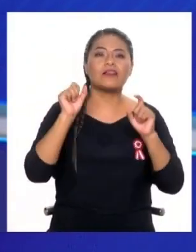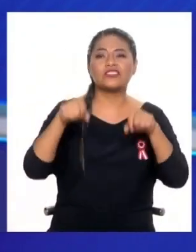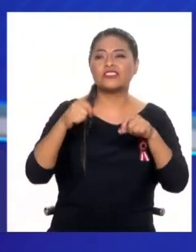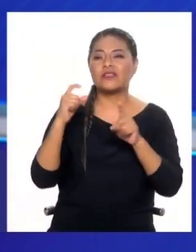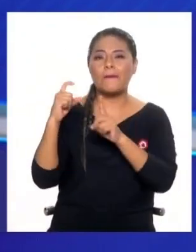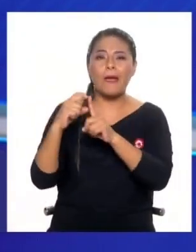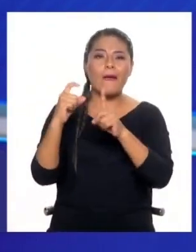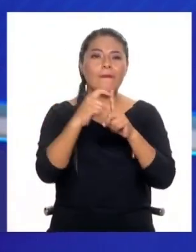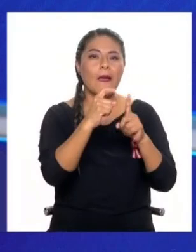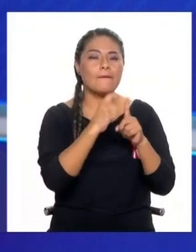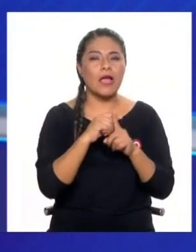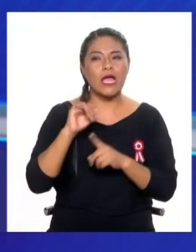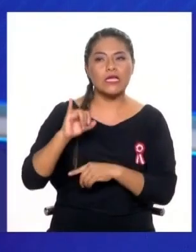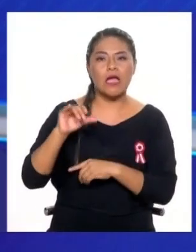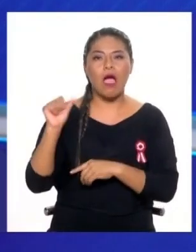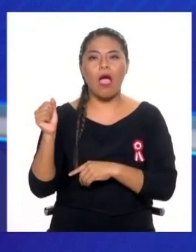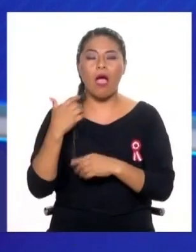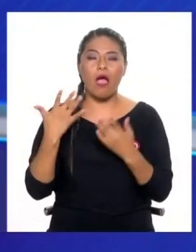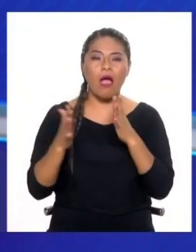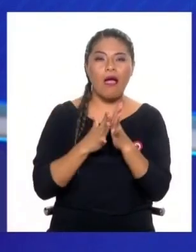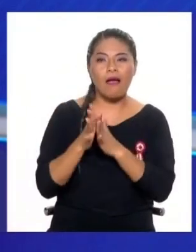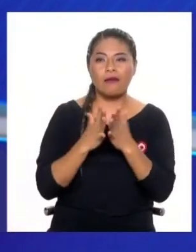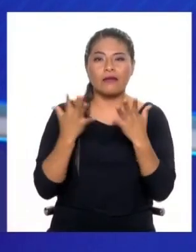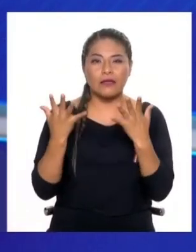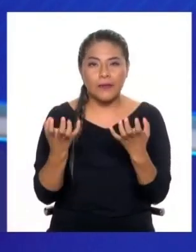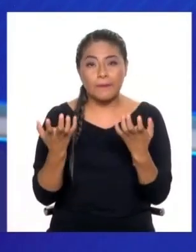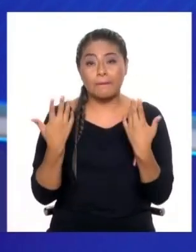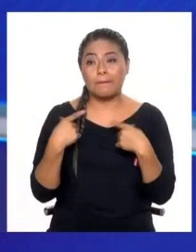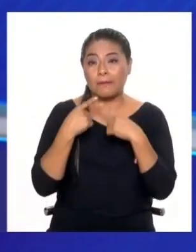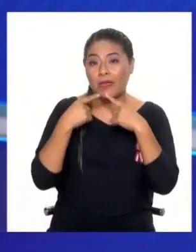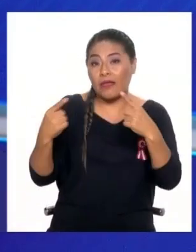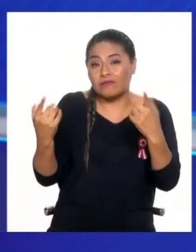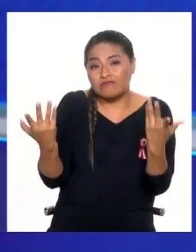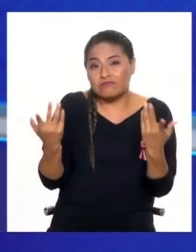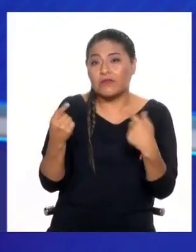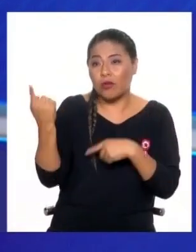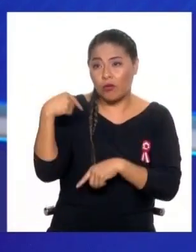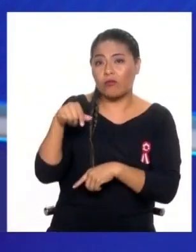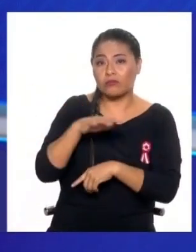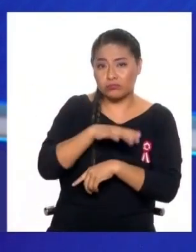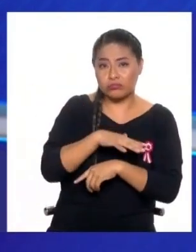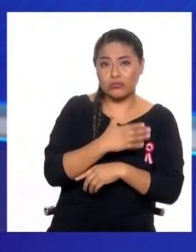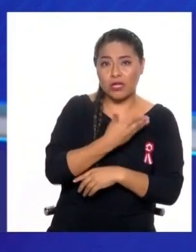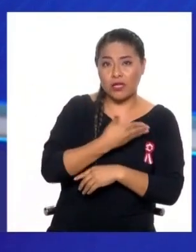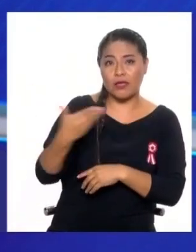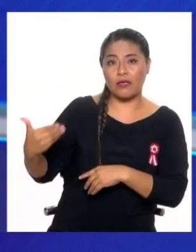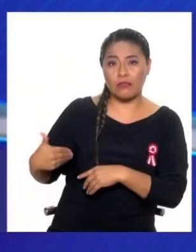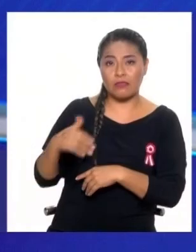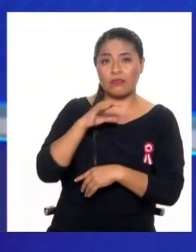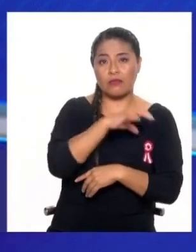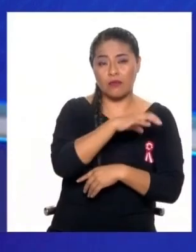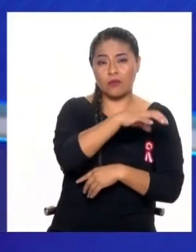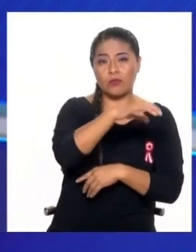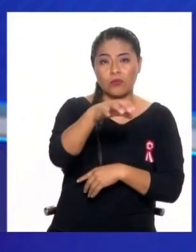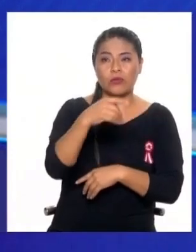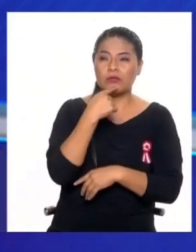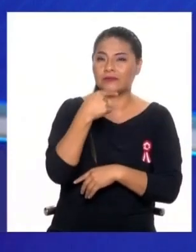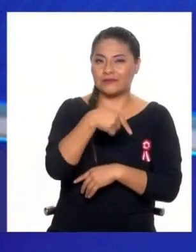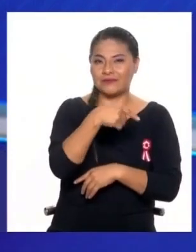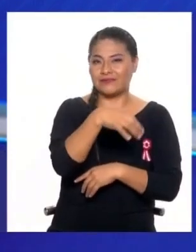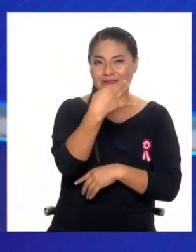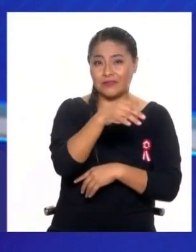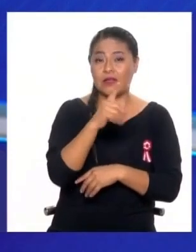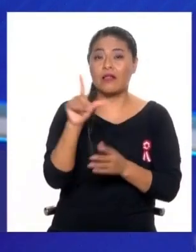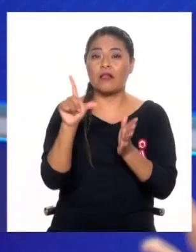algo que ya nos atropelló, ¿no es cierto? Pero todas las instituciones del Estado, por ejemplo, tienen sus centros de datos casi siempre, por no decir siempre,